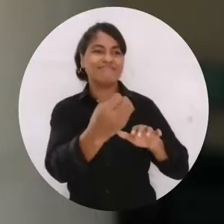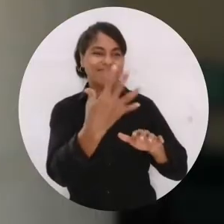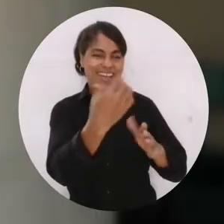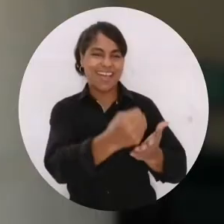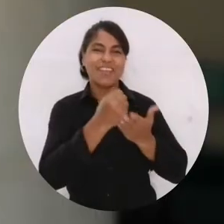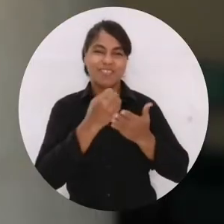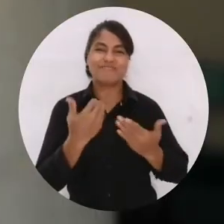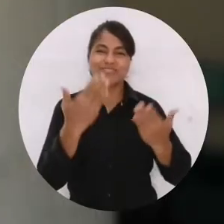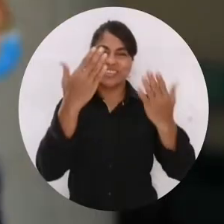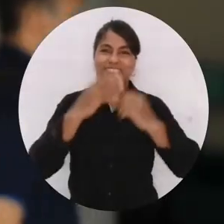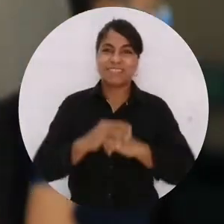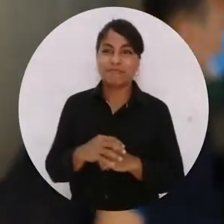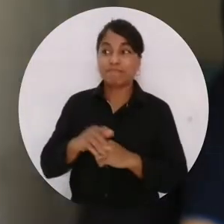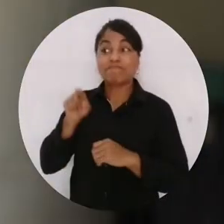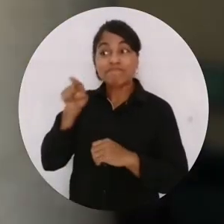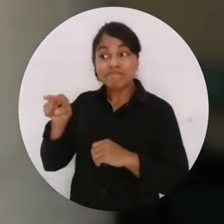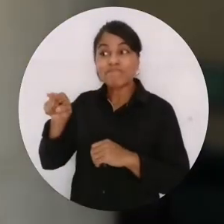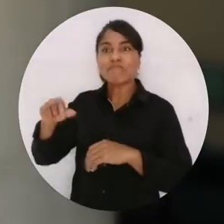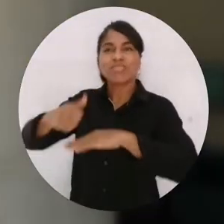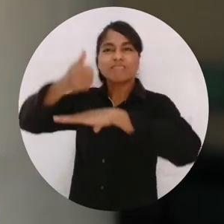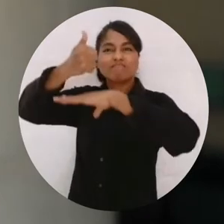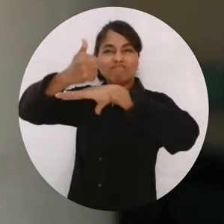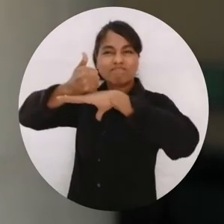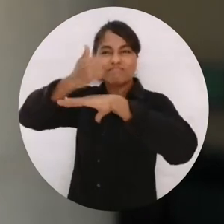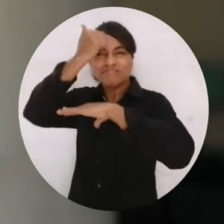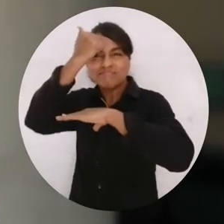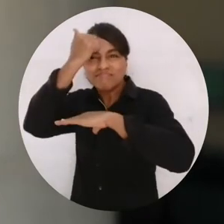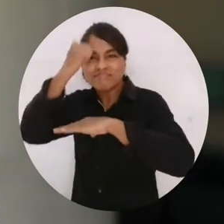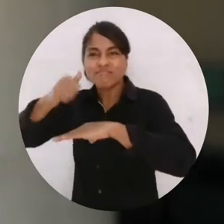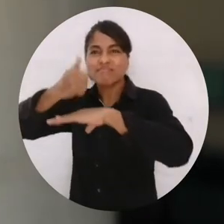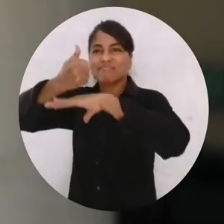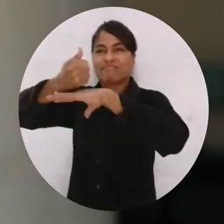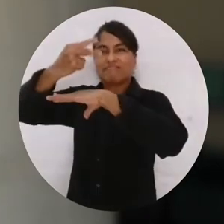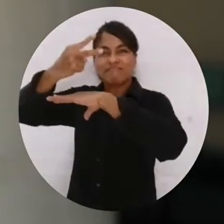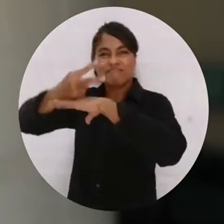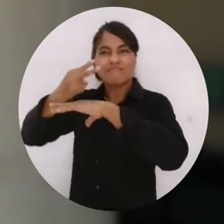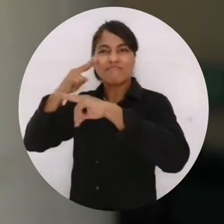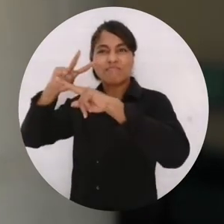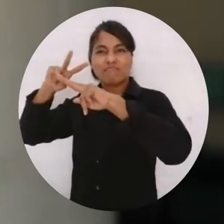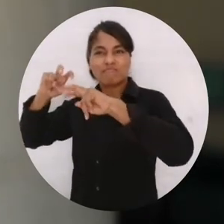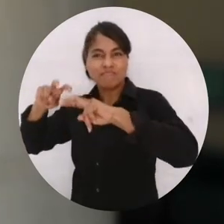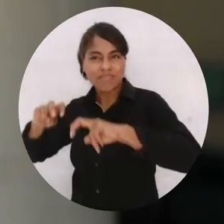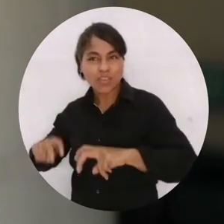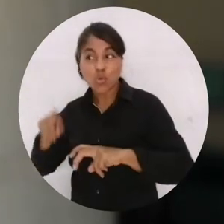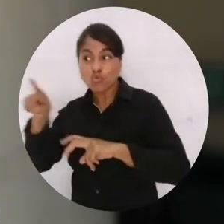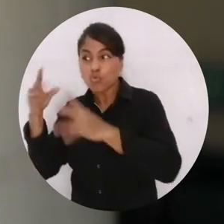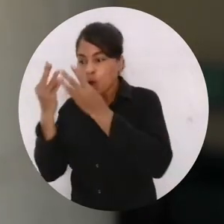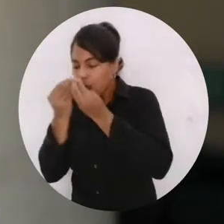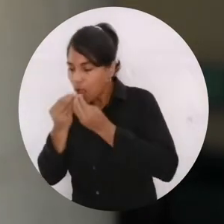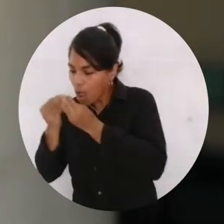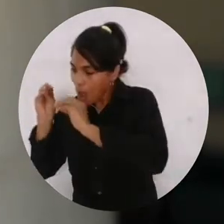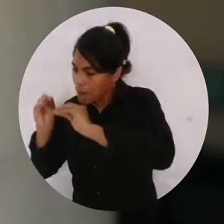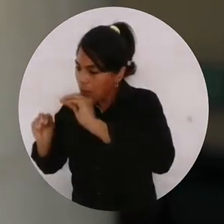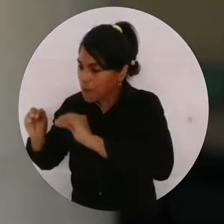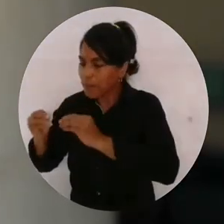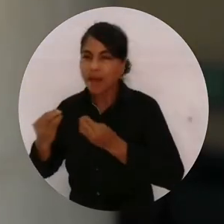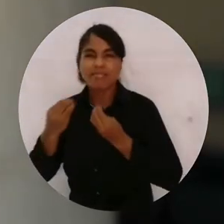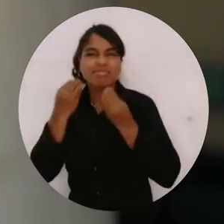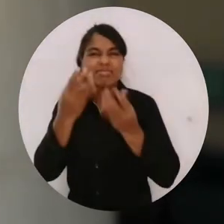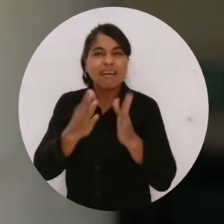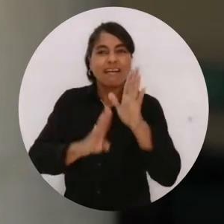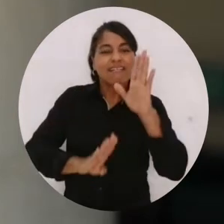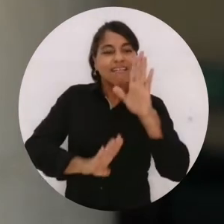Esta iniciativa que parte de la Alta Dirección de Rectoría de la Vicerrectoría de Investigación traerá desarrollo no solamente a nivel